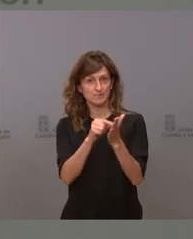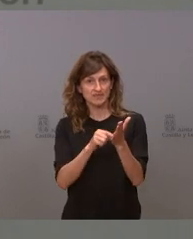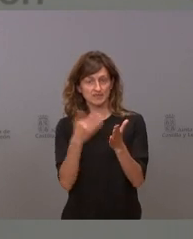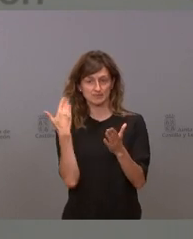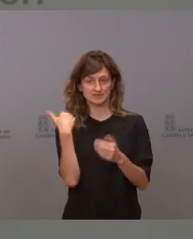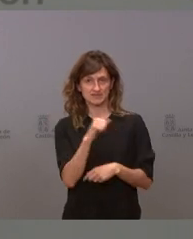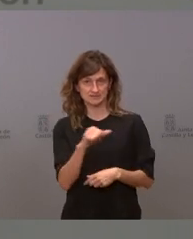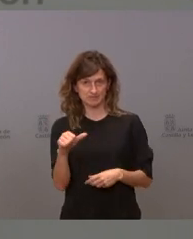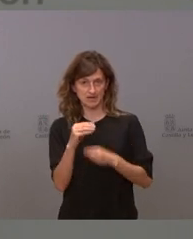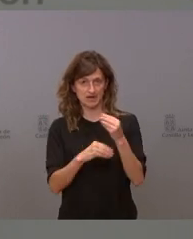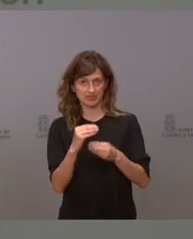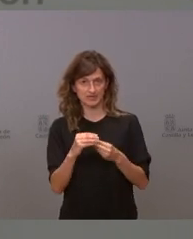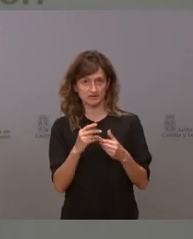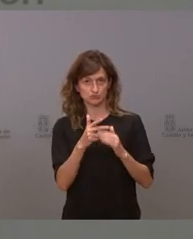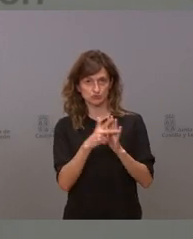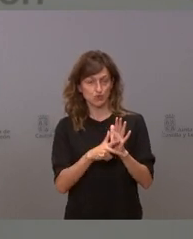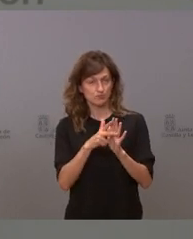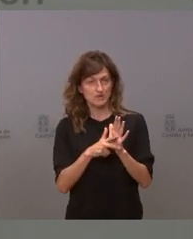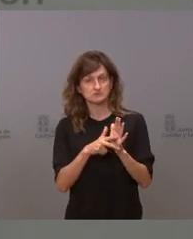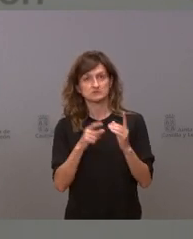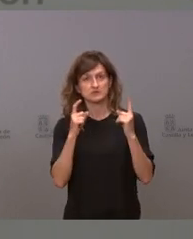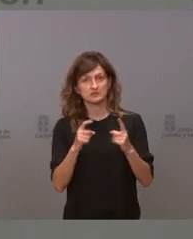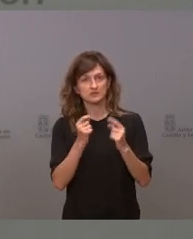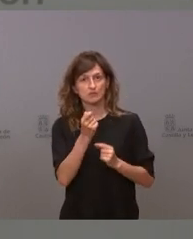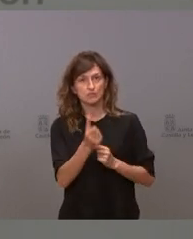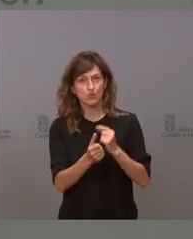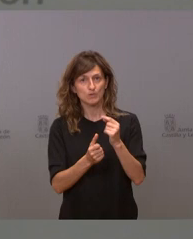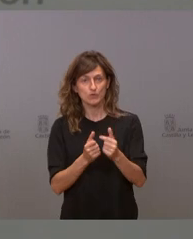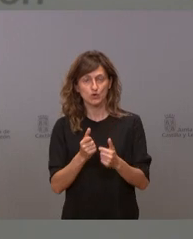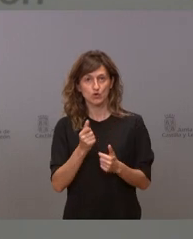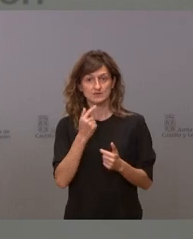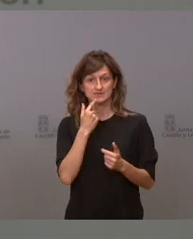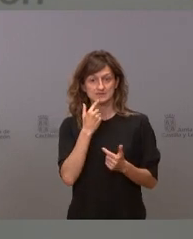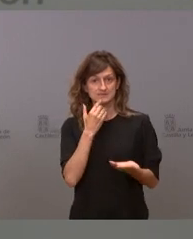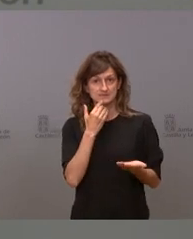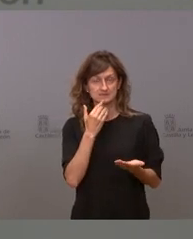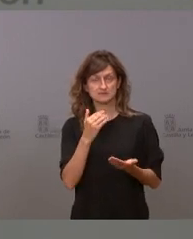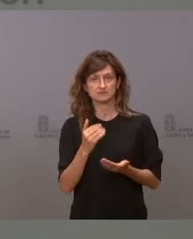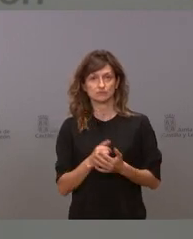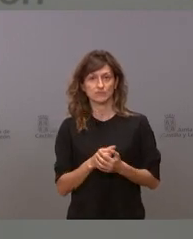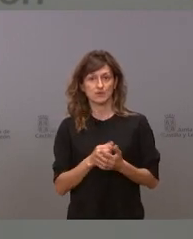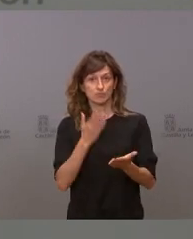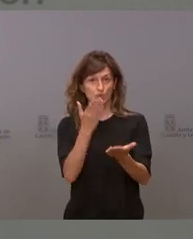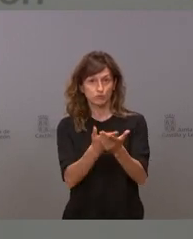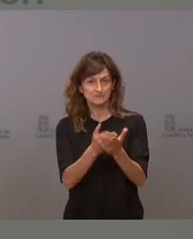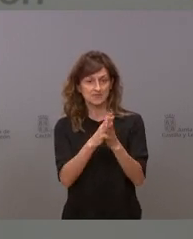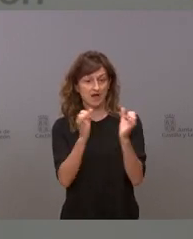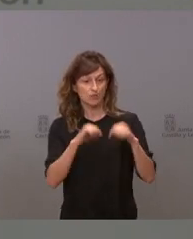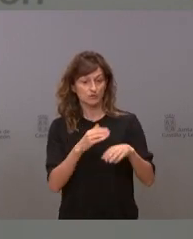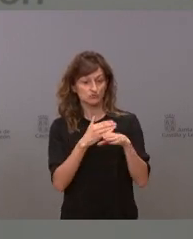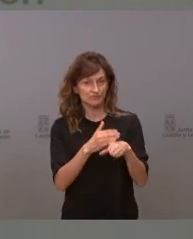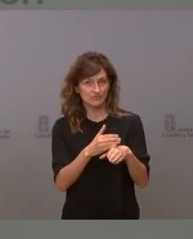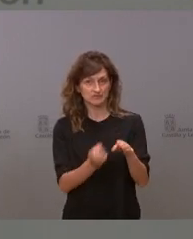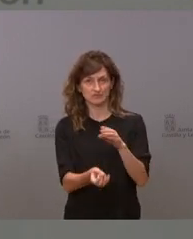la semana pasada vamos a seguir tomando las medidas cuando tengamos una propuesta y un acuerdo suficiente